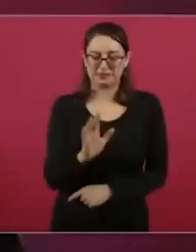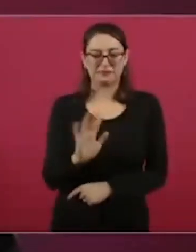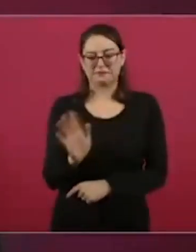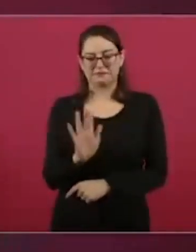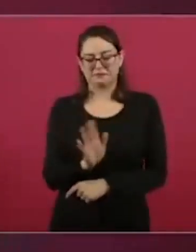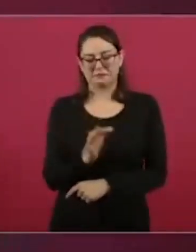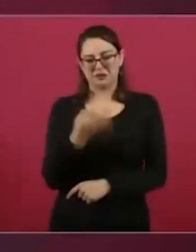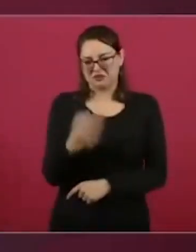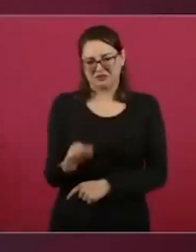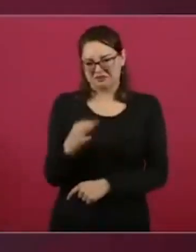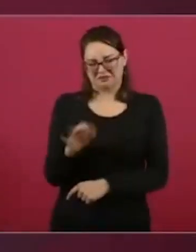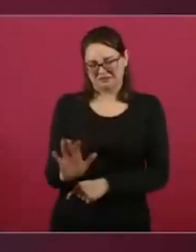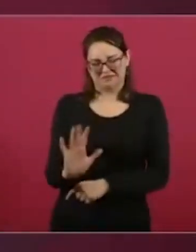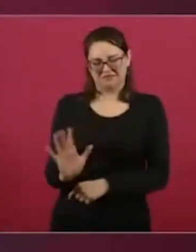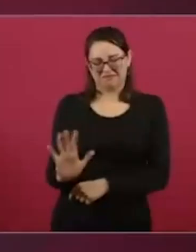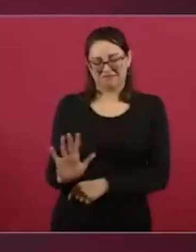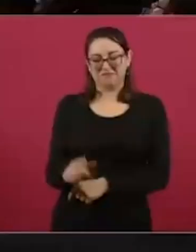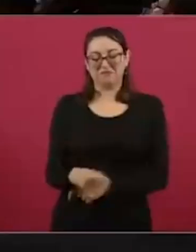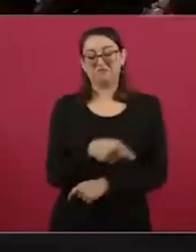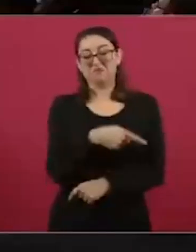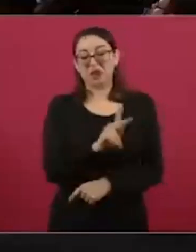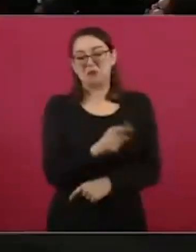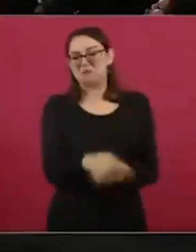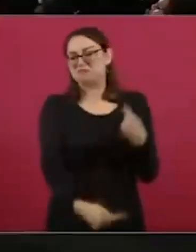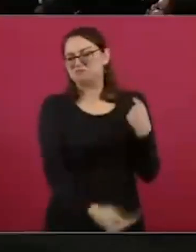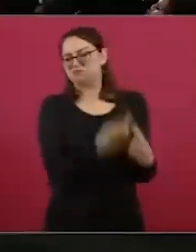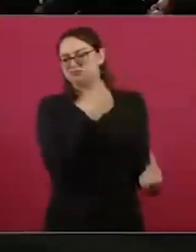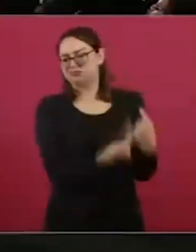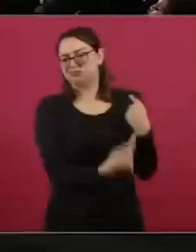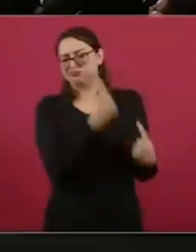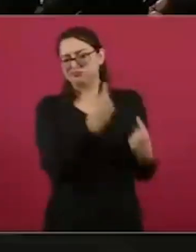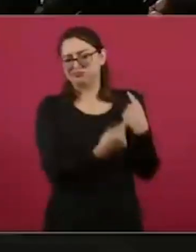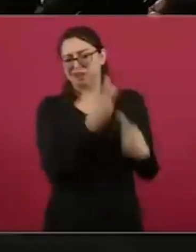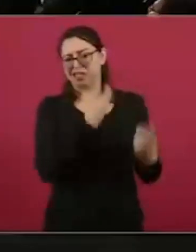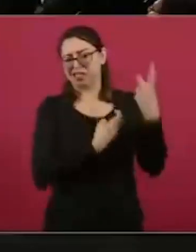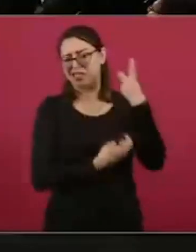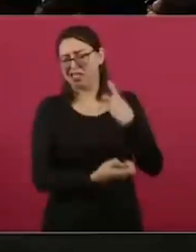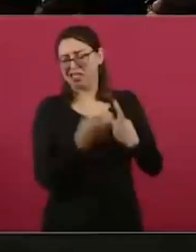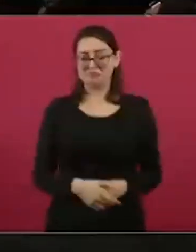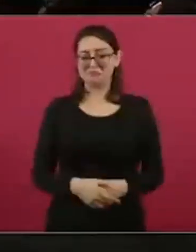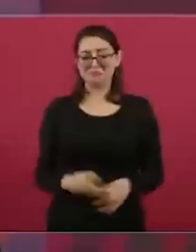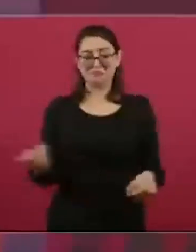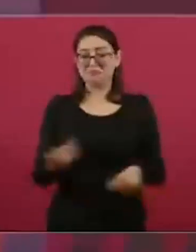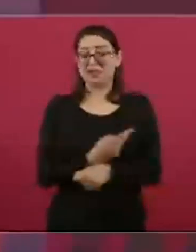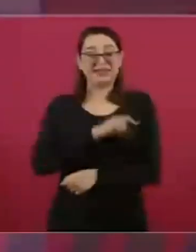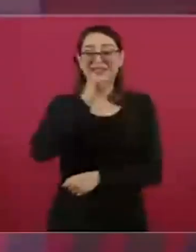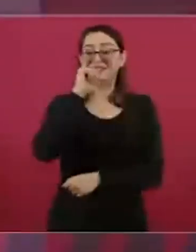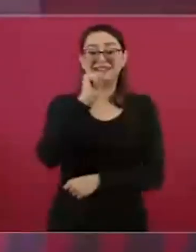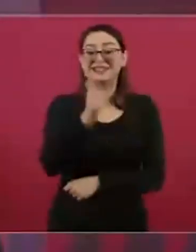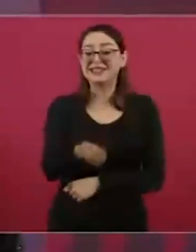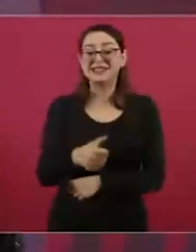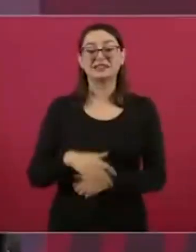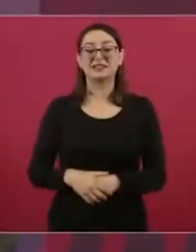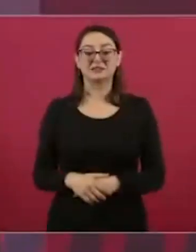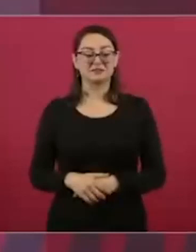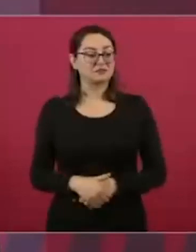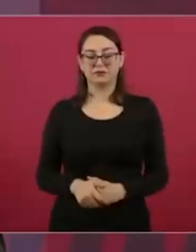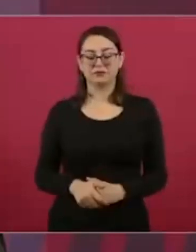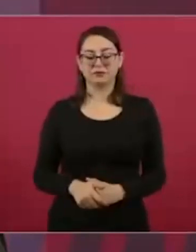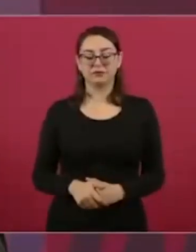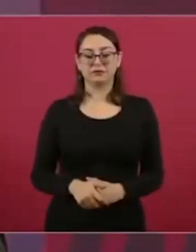no afecta, porque cada quien tiene su historia